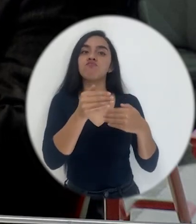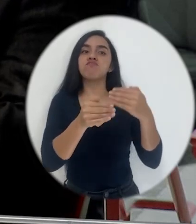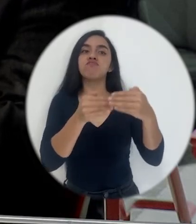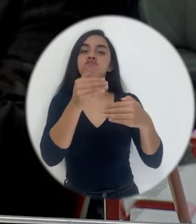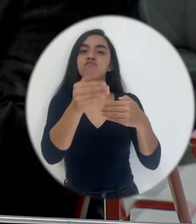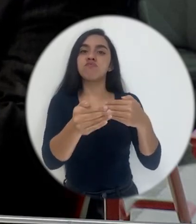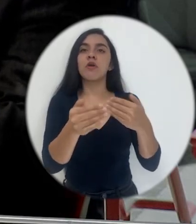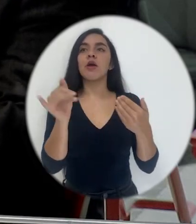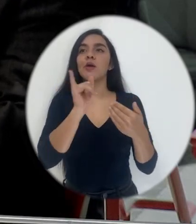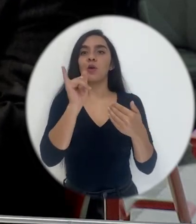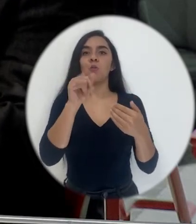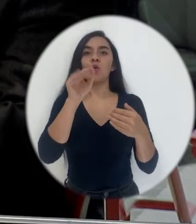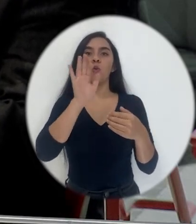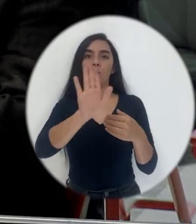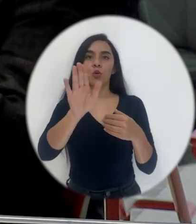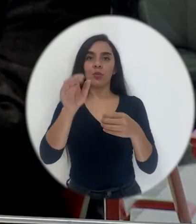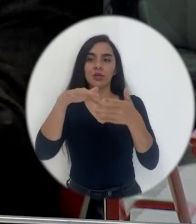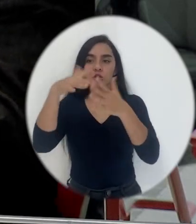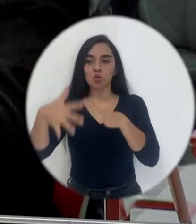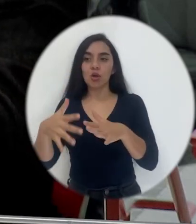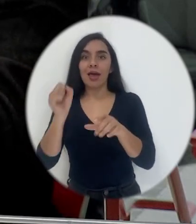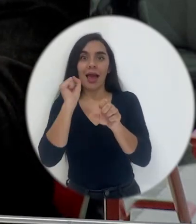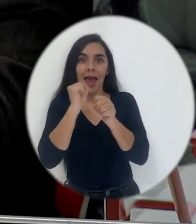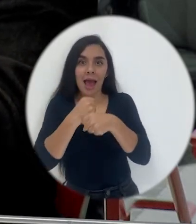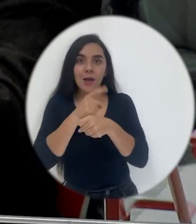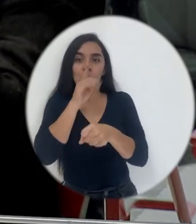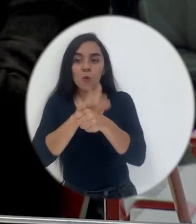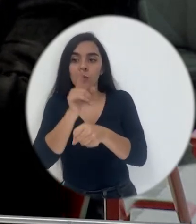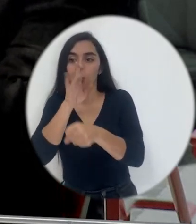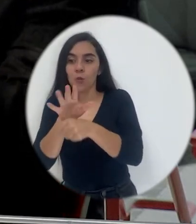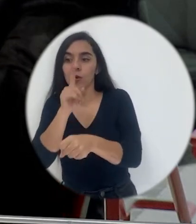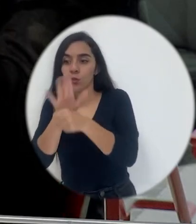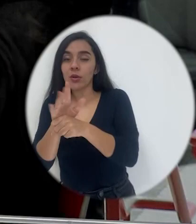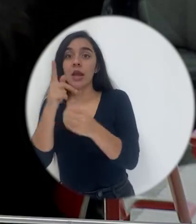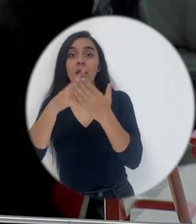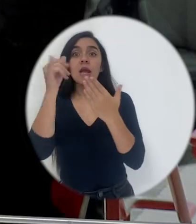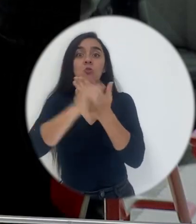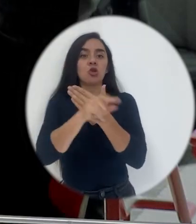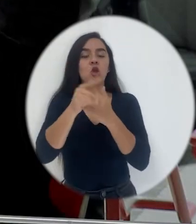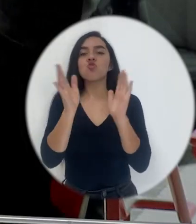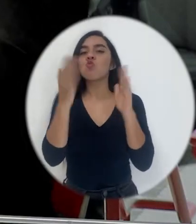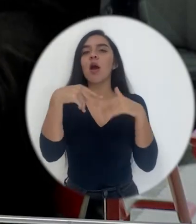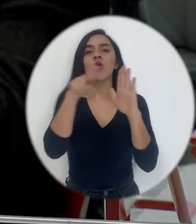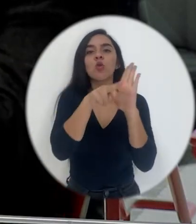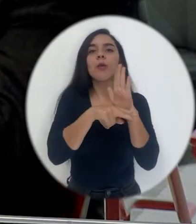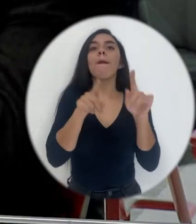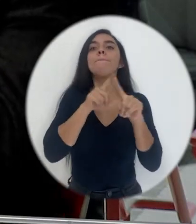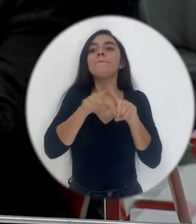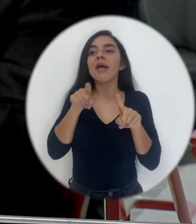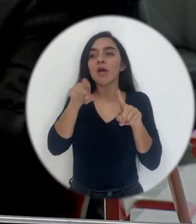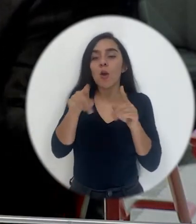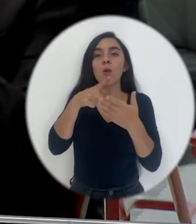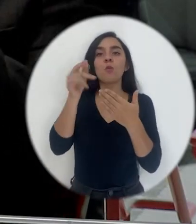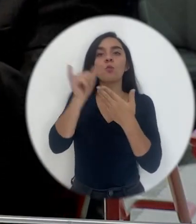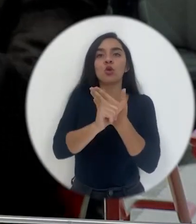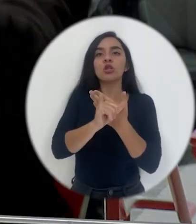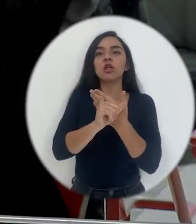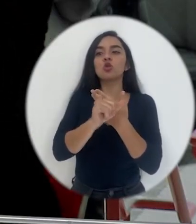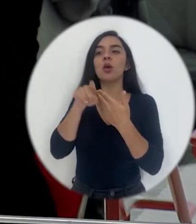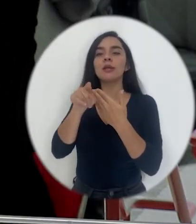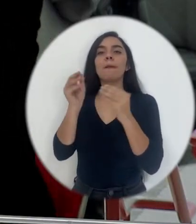una serie de habilidades y que no sea evaluado el proyecto en sí mismo, sino que sea